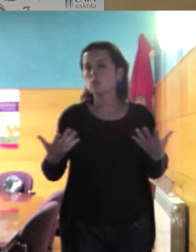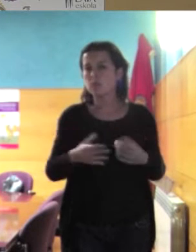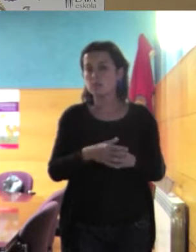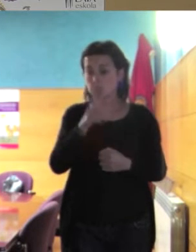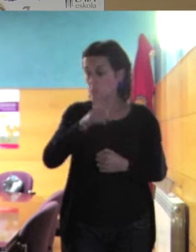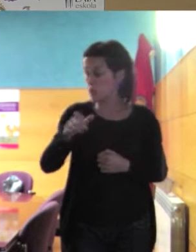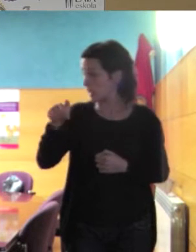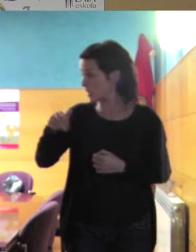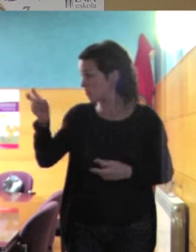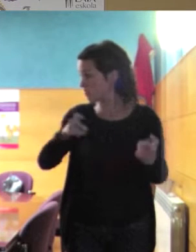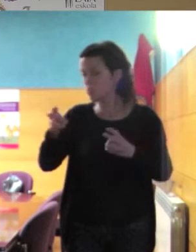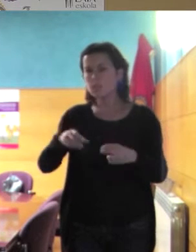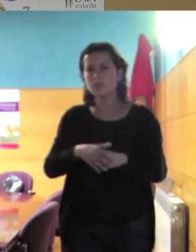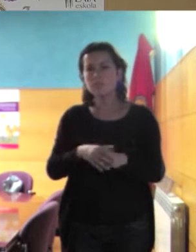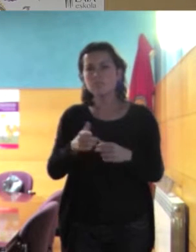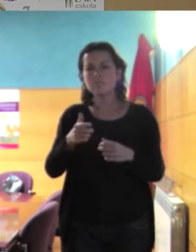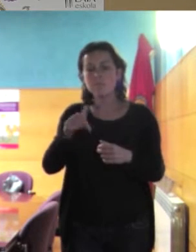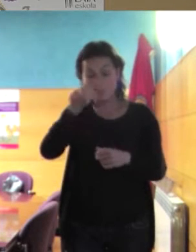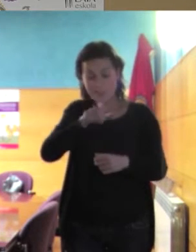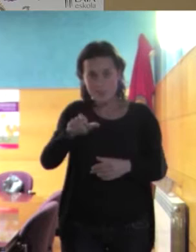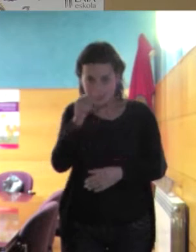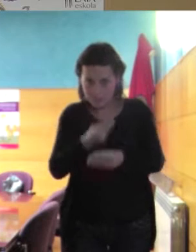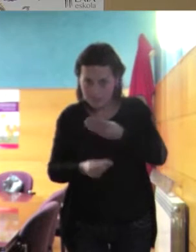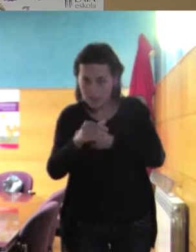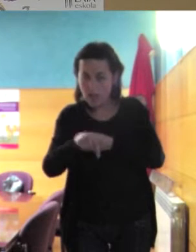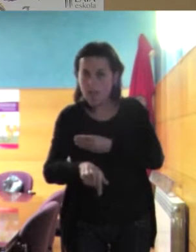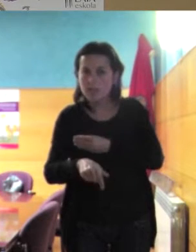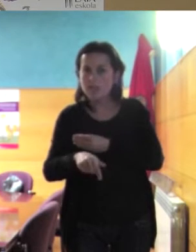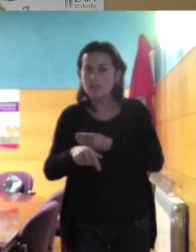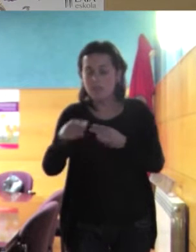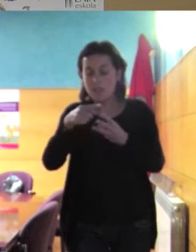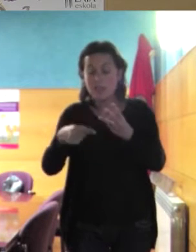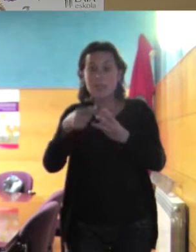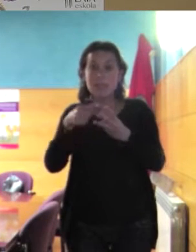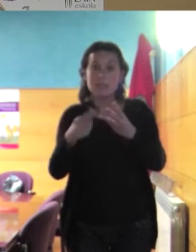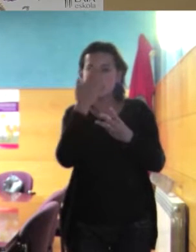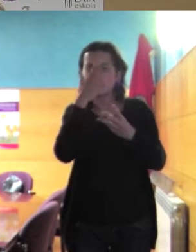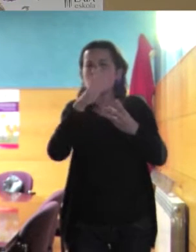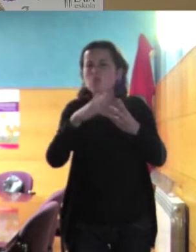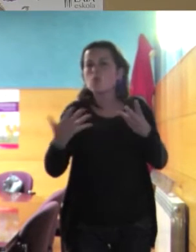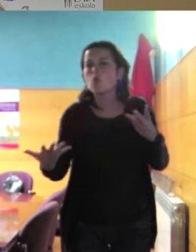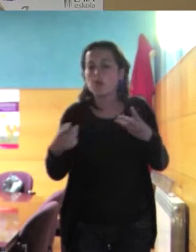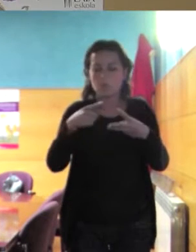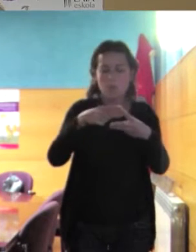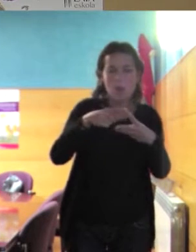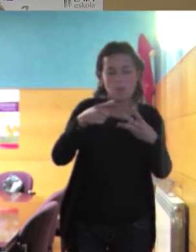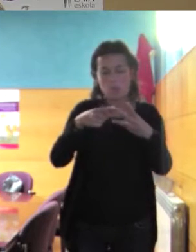¿qué actitud tenemos las personas autóctonas? ¿La primera, la segunda o la tercera? ¿O